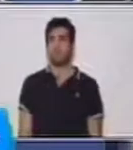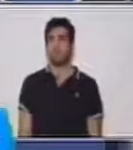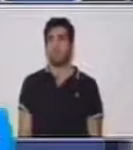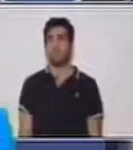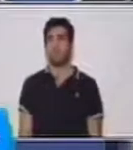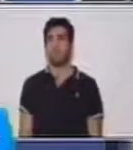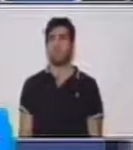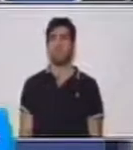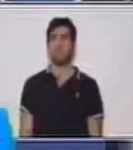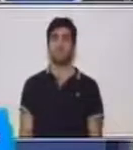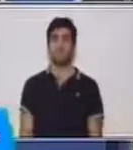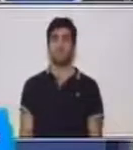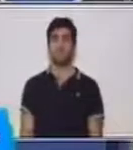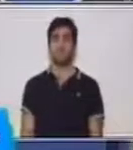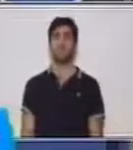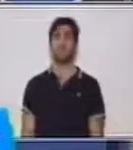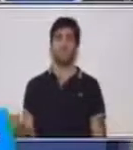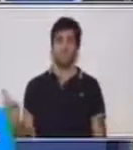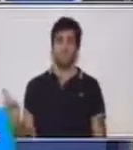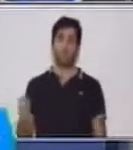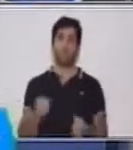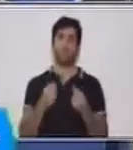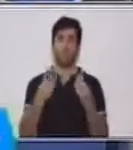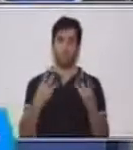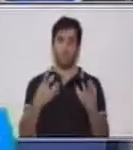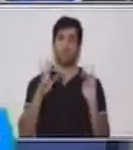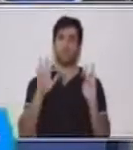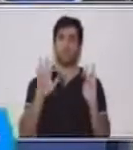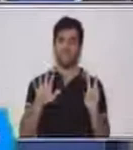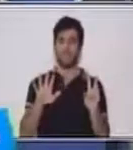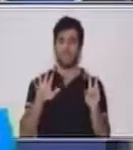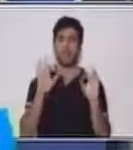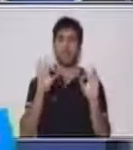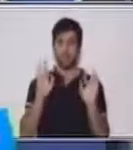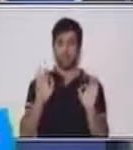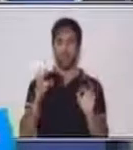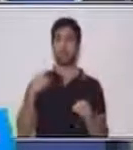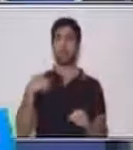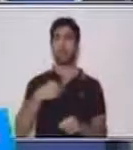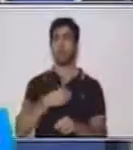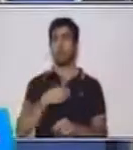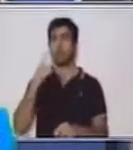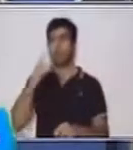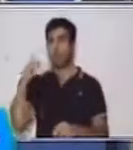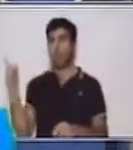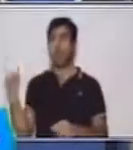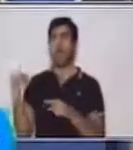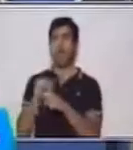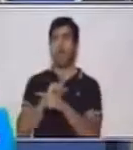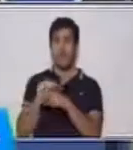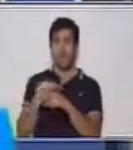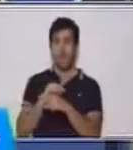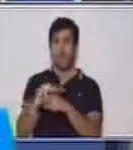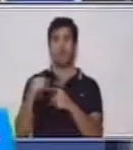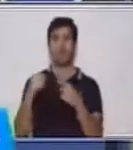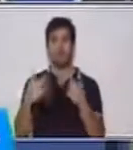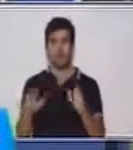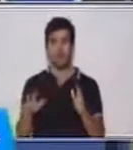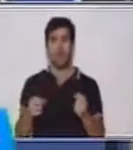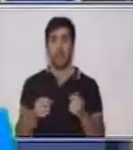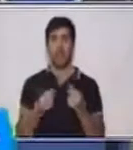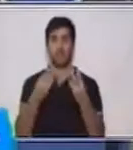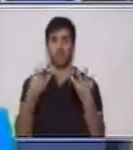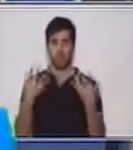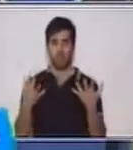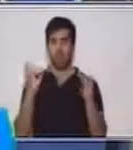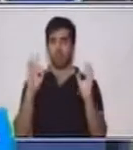número cinco más dos, siete. Aquí hemos repasado los números menores que veinte.